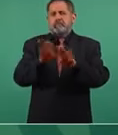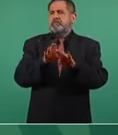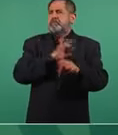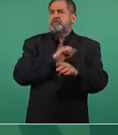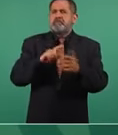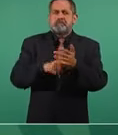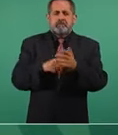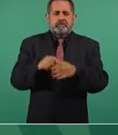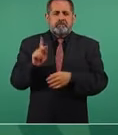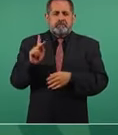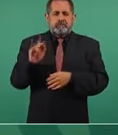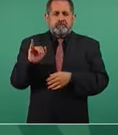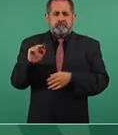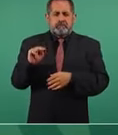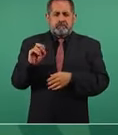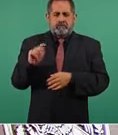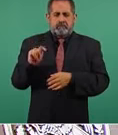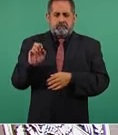Pinotepa